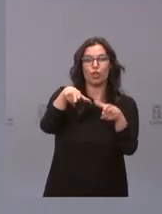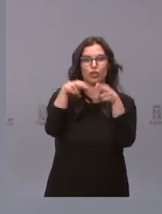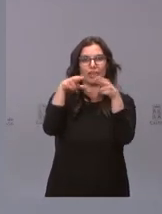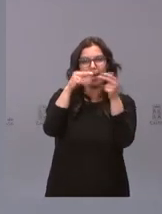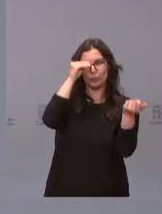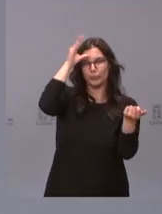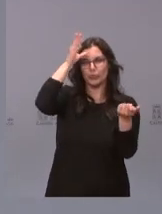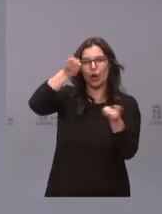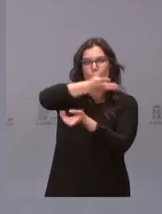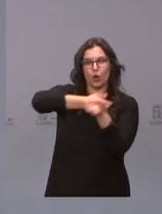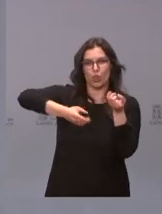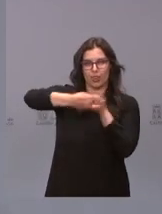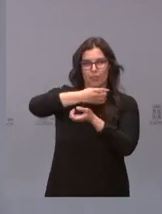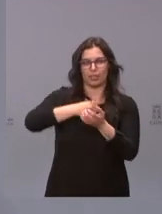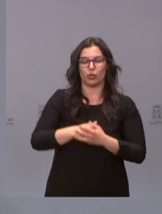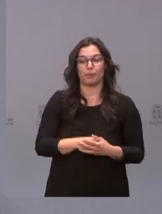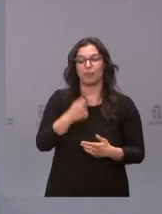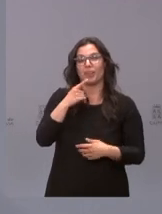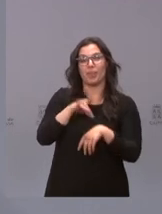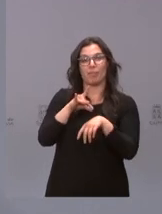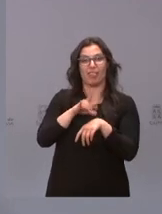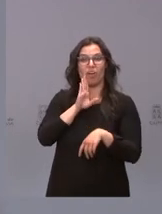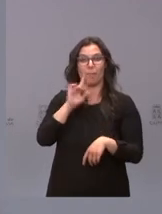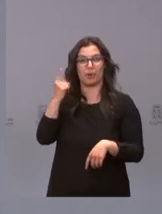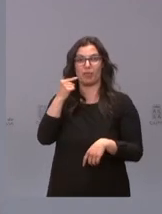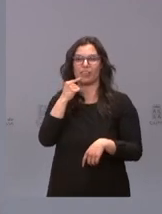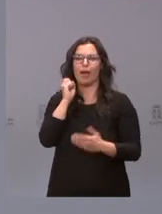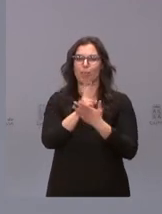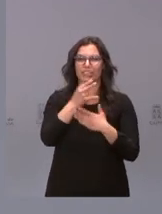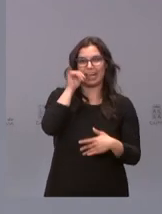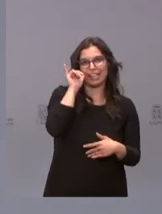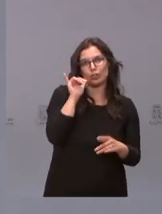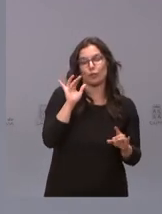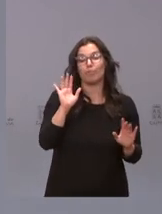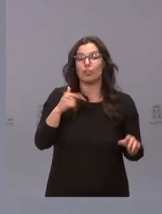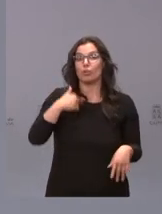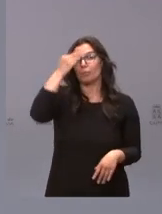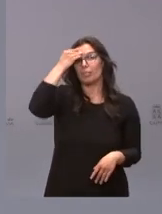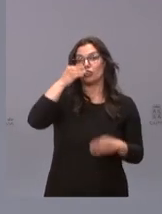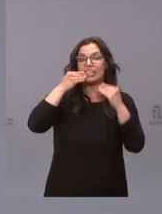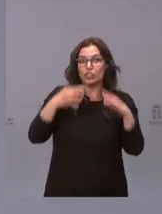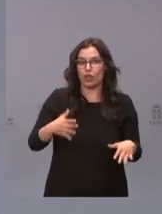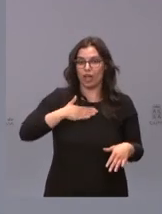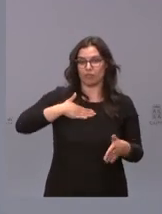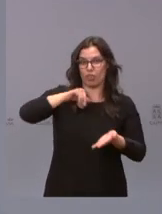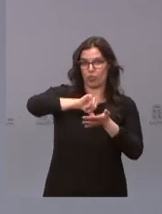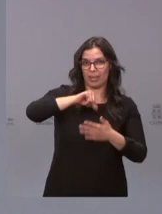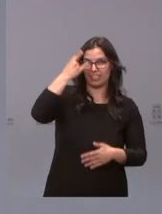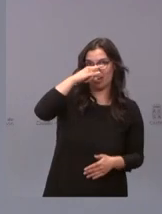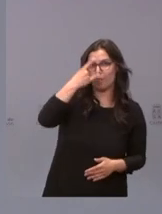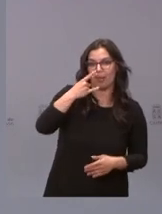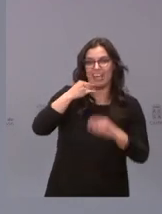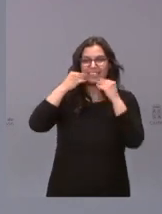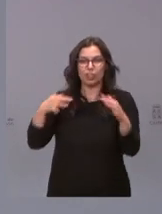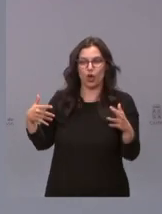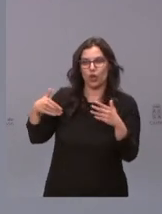Decía el doctor Barbacid que esta es una apuesta arriesgada. Yo creo que nuestra historia, la de Salamanca, la de Castilla y León, está